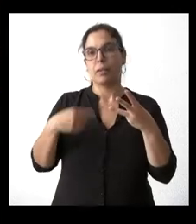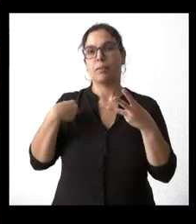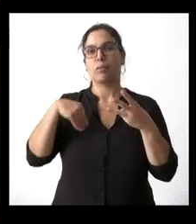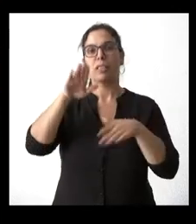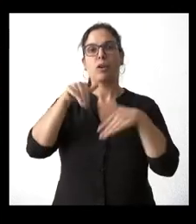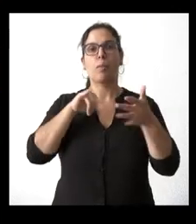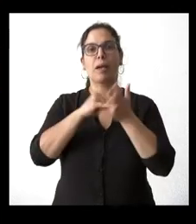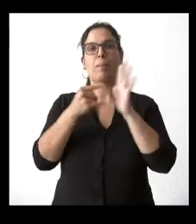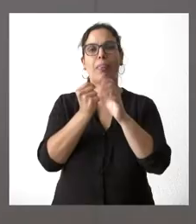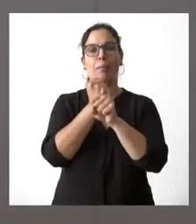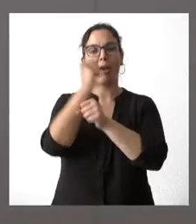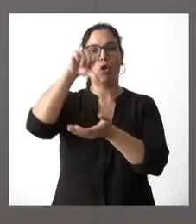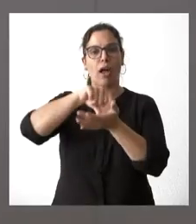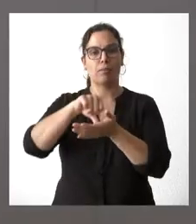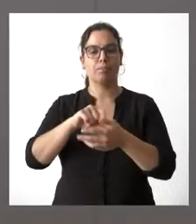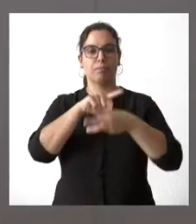empleo local. Muchas